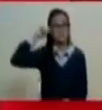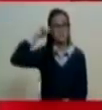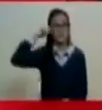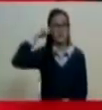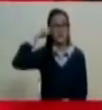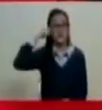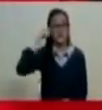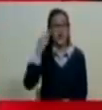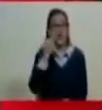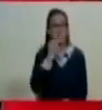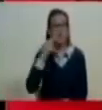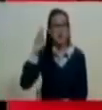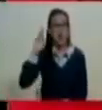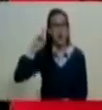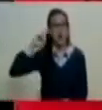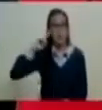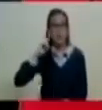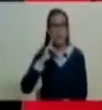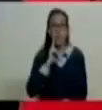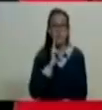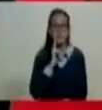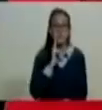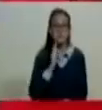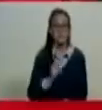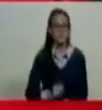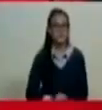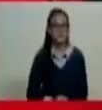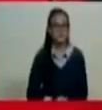el juramento de Bolívar ayer en Montesacro.